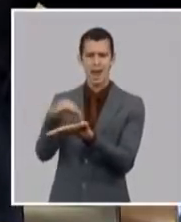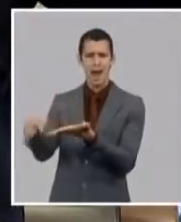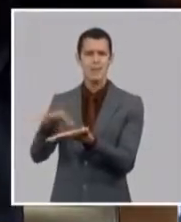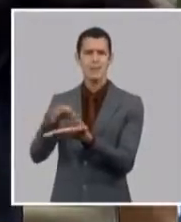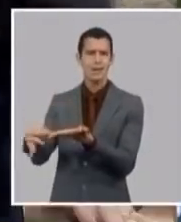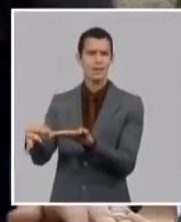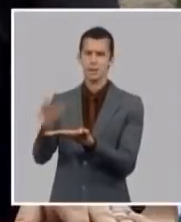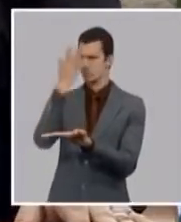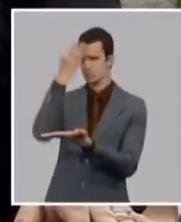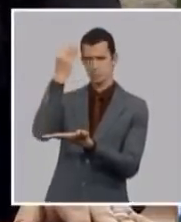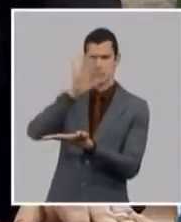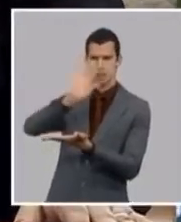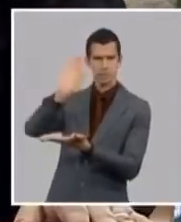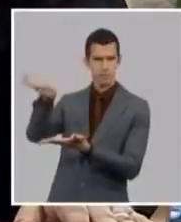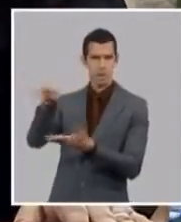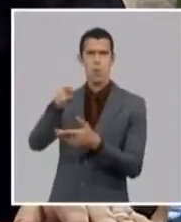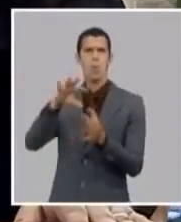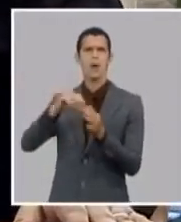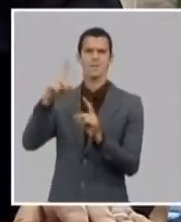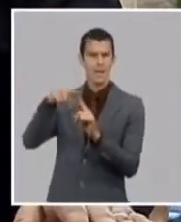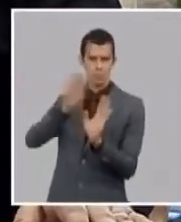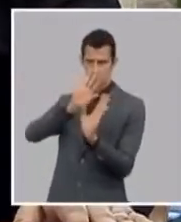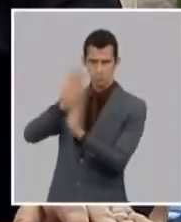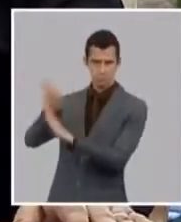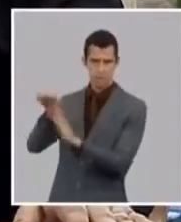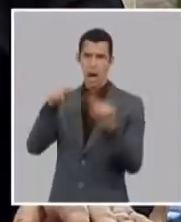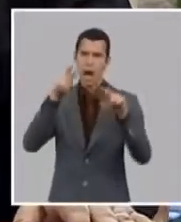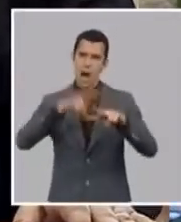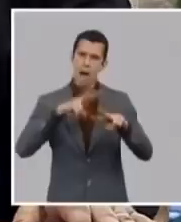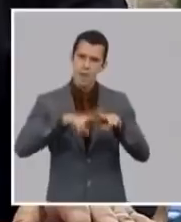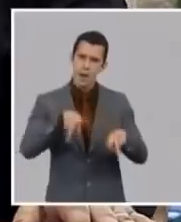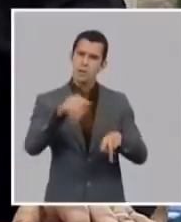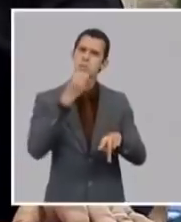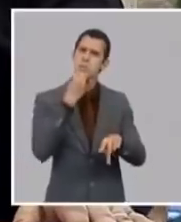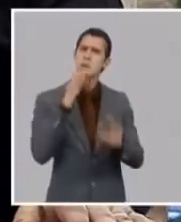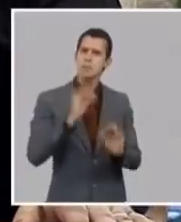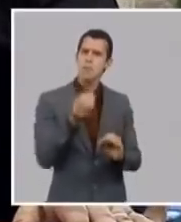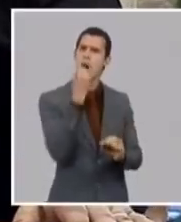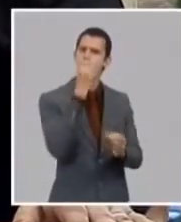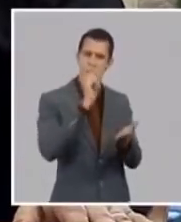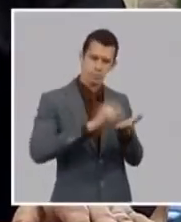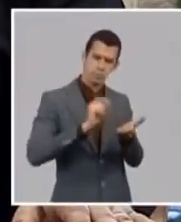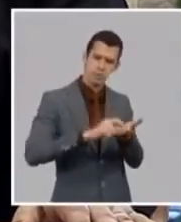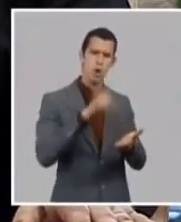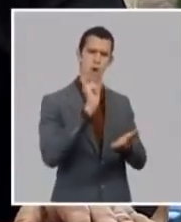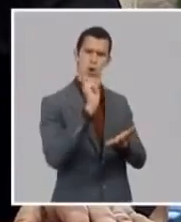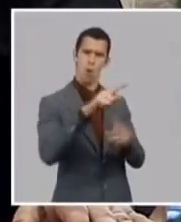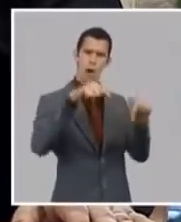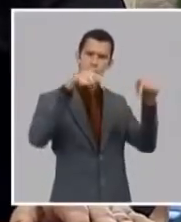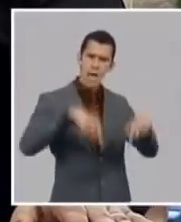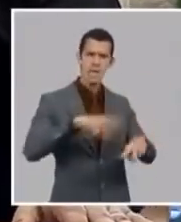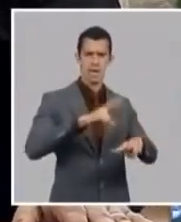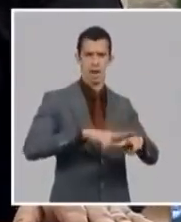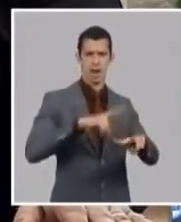origen y rehabilitar un mecanismo que se le entregará un documento que le permita adquirir todo lo que se da hoy por la